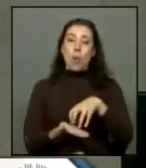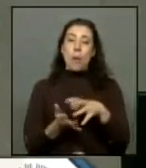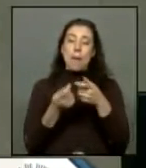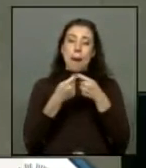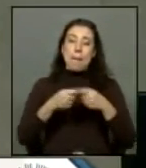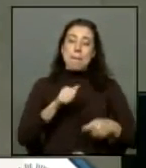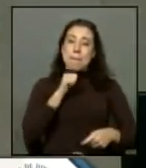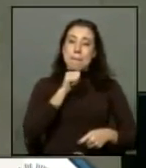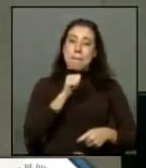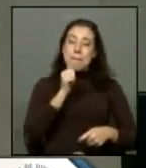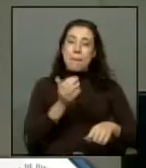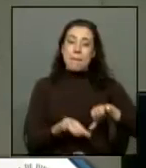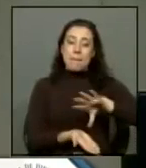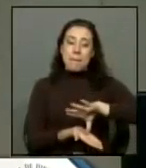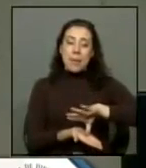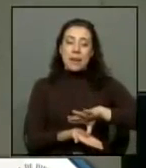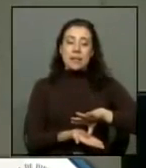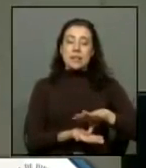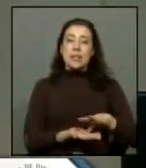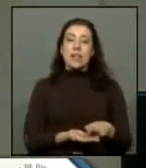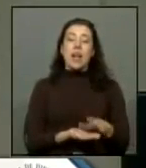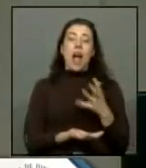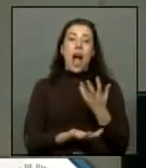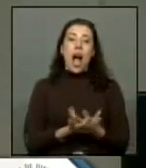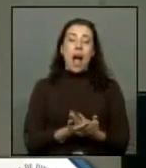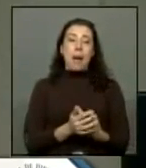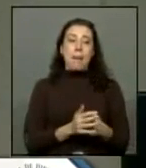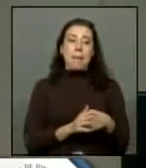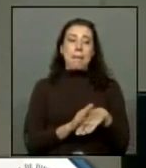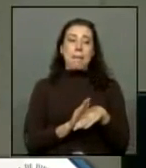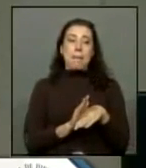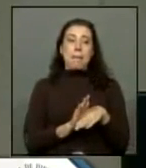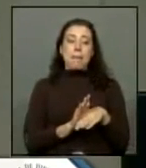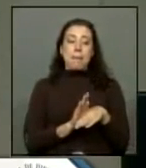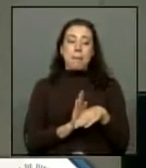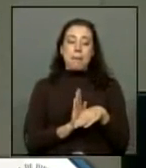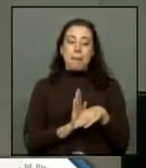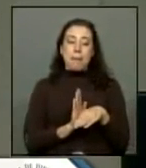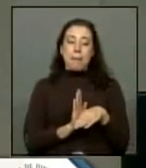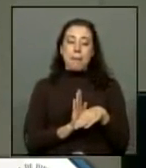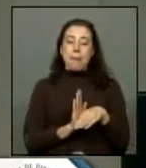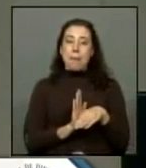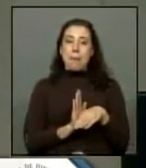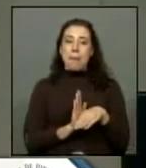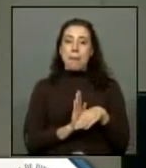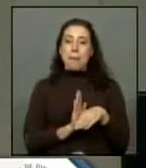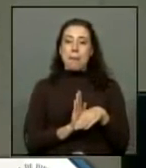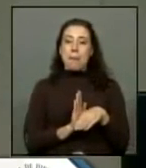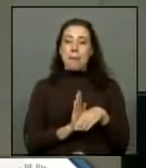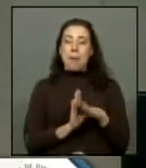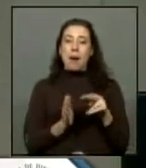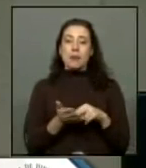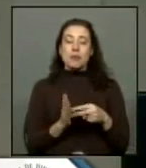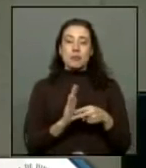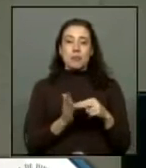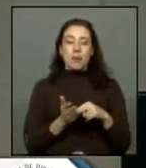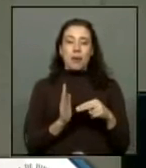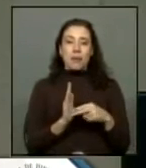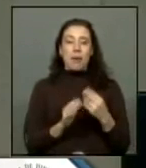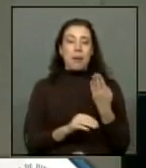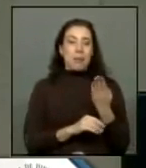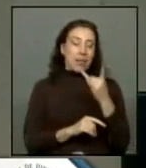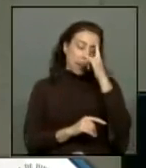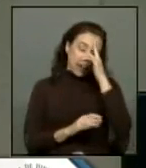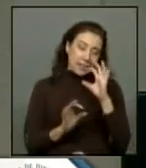país, y es una de las comunas donde se centra y se concentra el mayor conflicto, solicitar